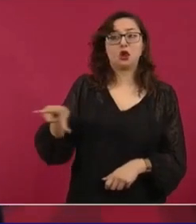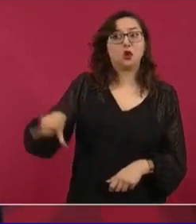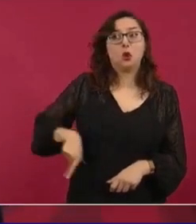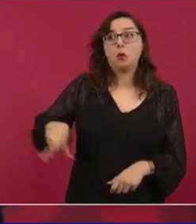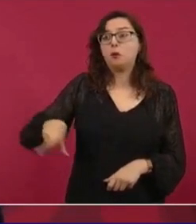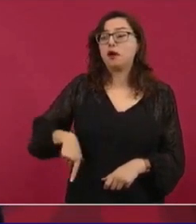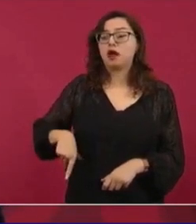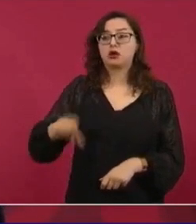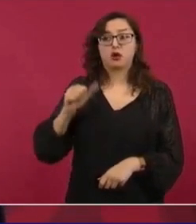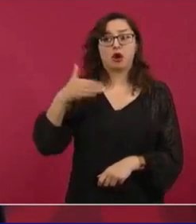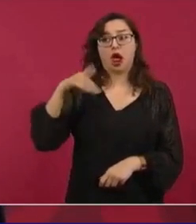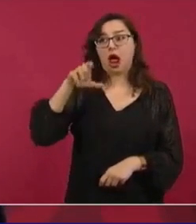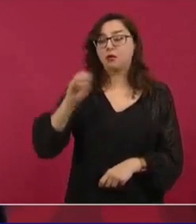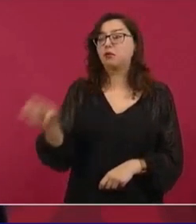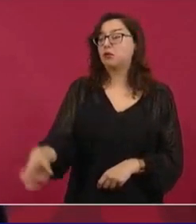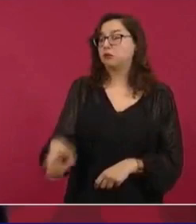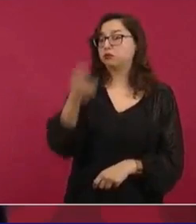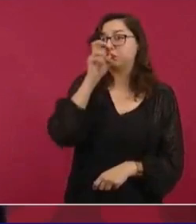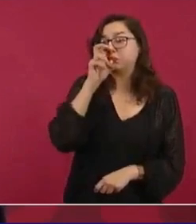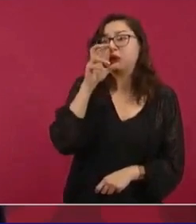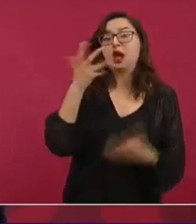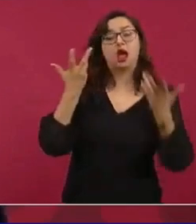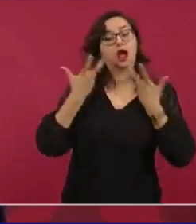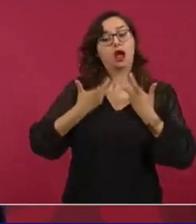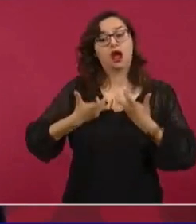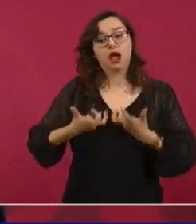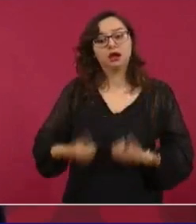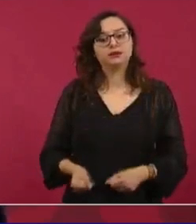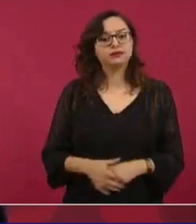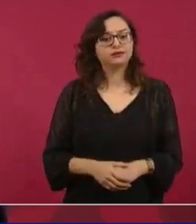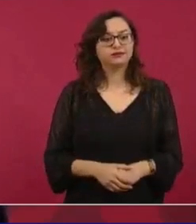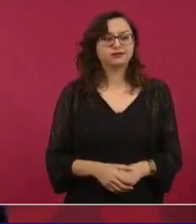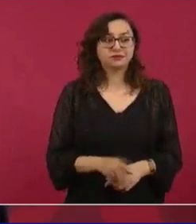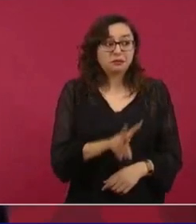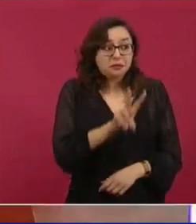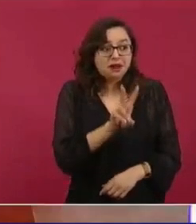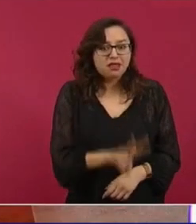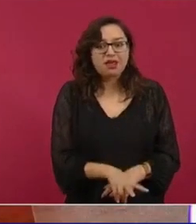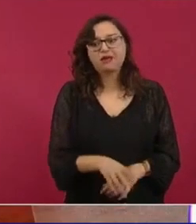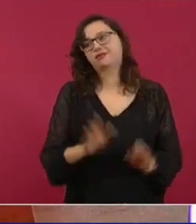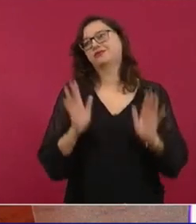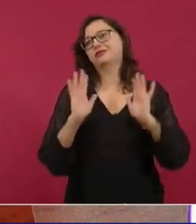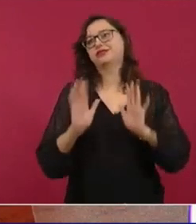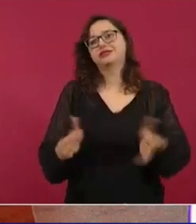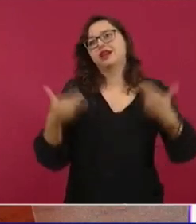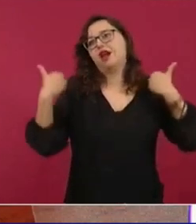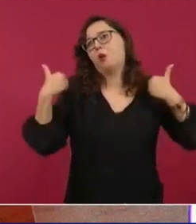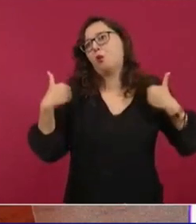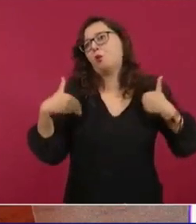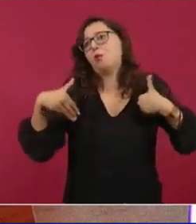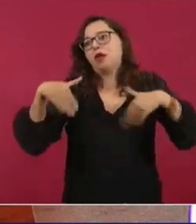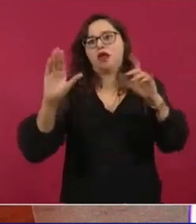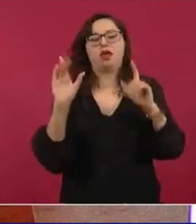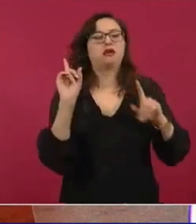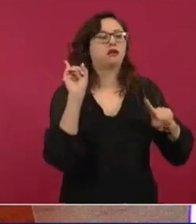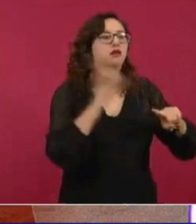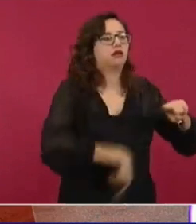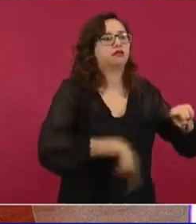ya hubiésemos cancelado los 108 contratos